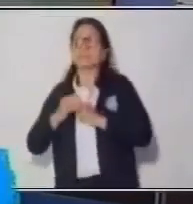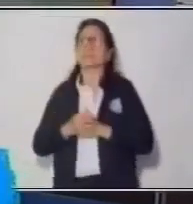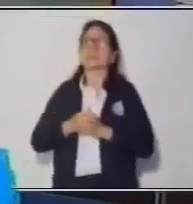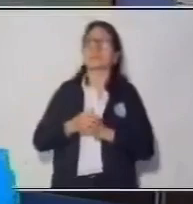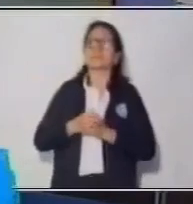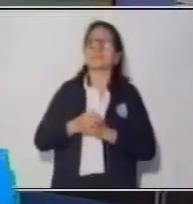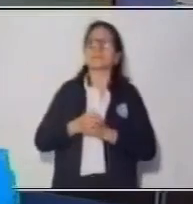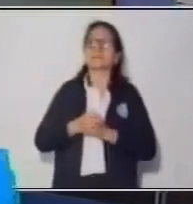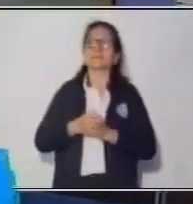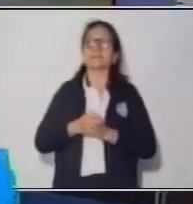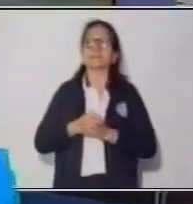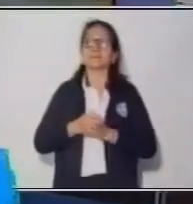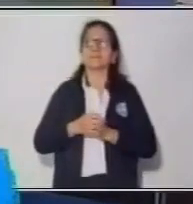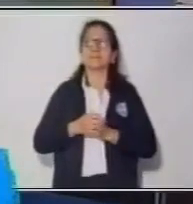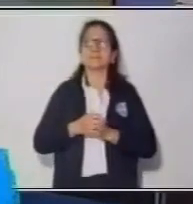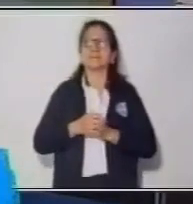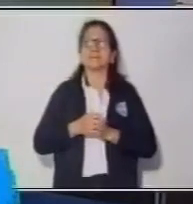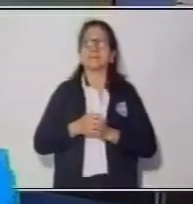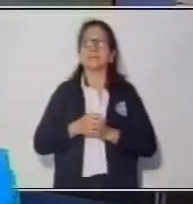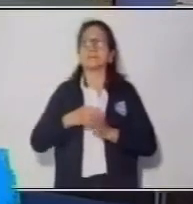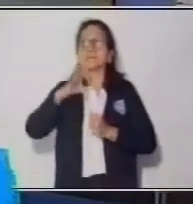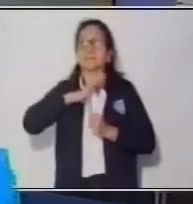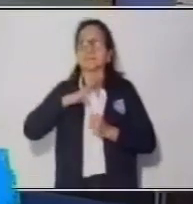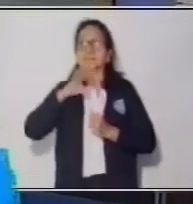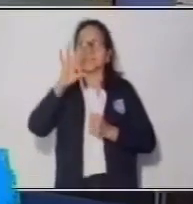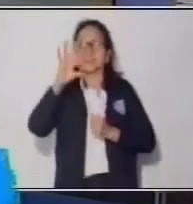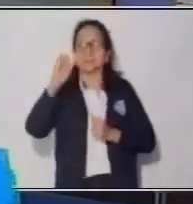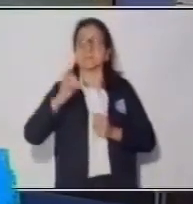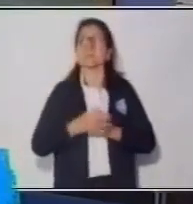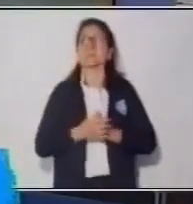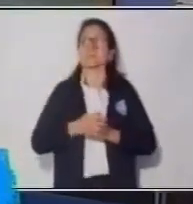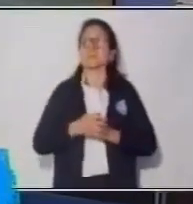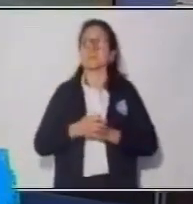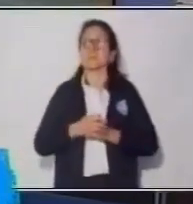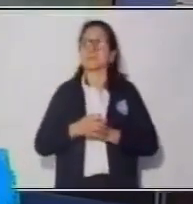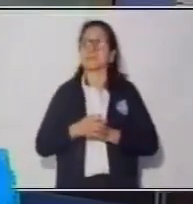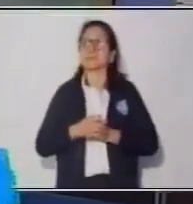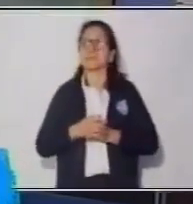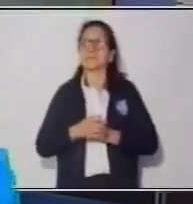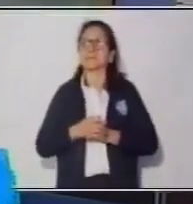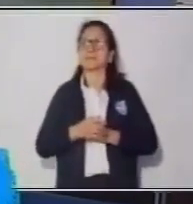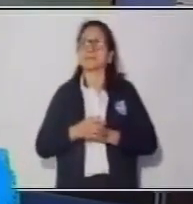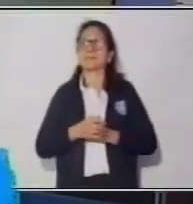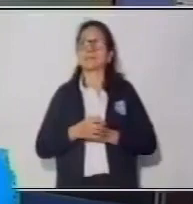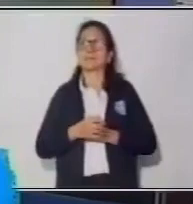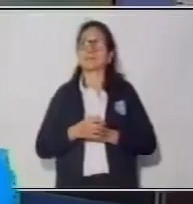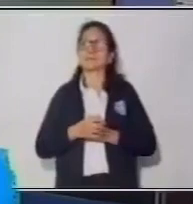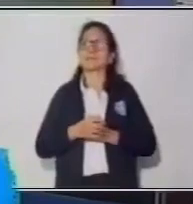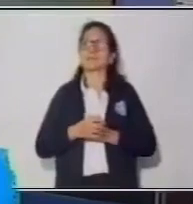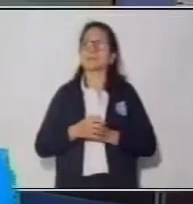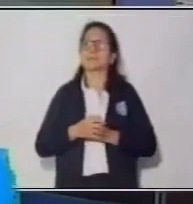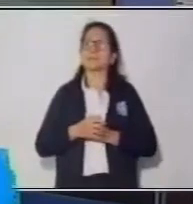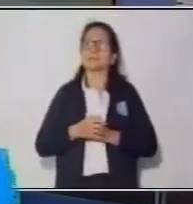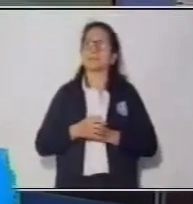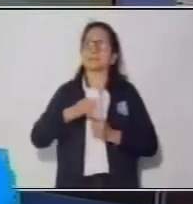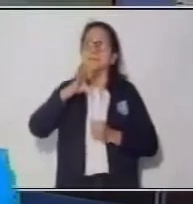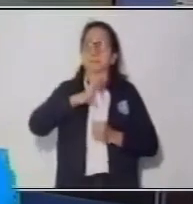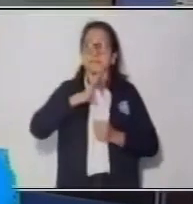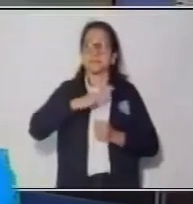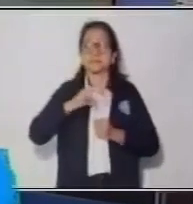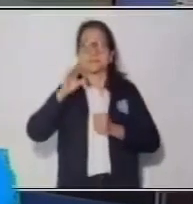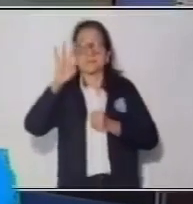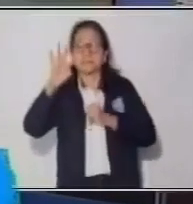tenemos acá? Muy bien, estamos nosotros visualizando de que tenemos